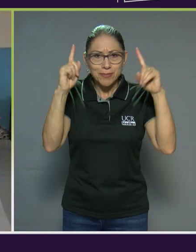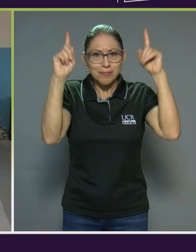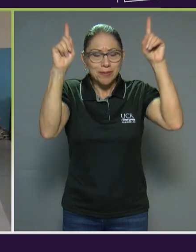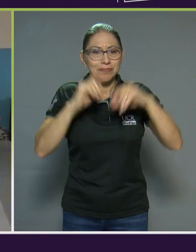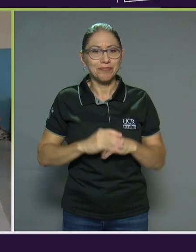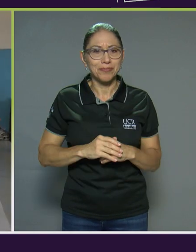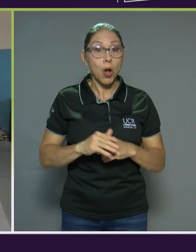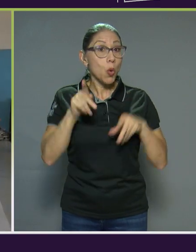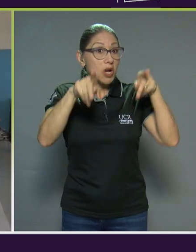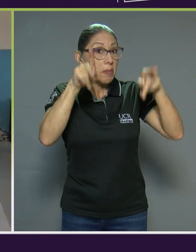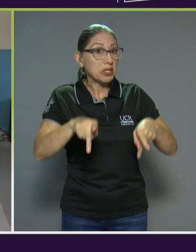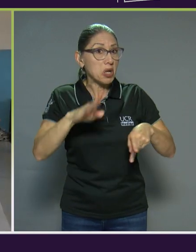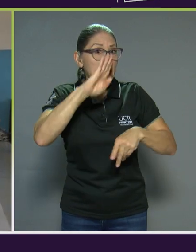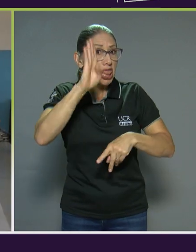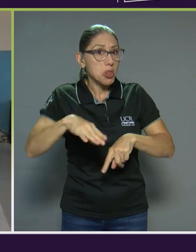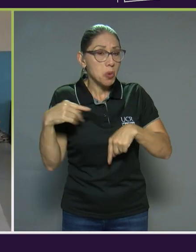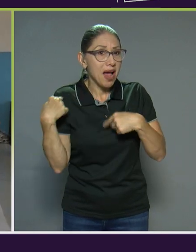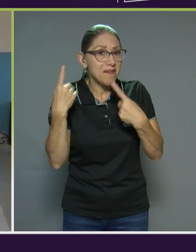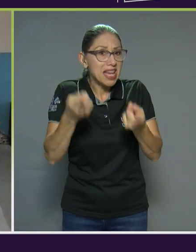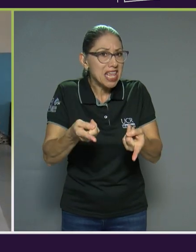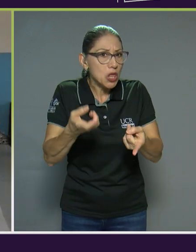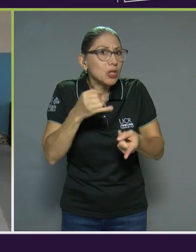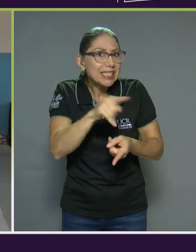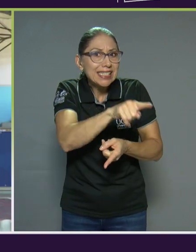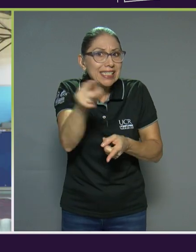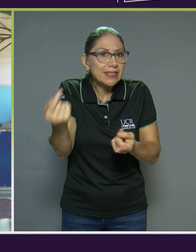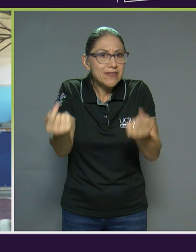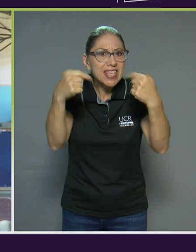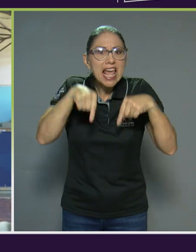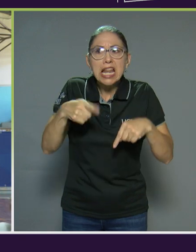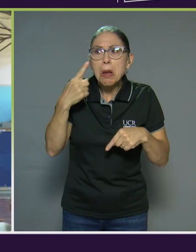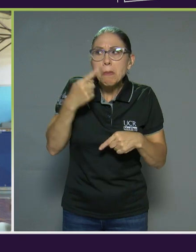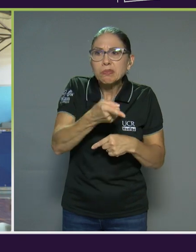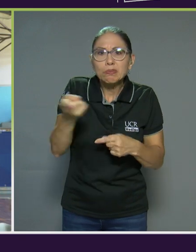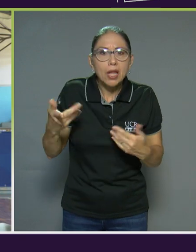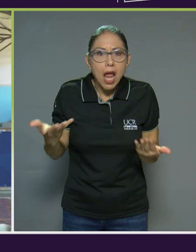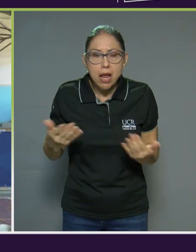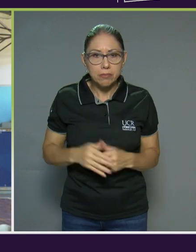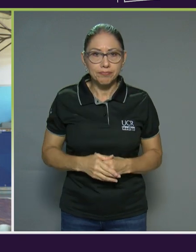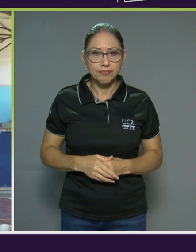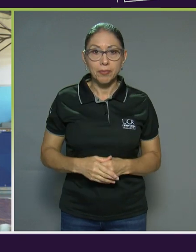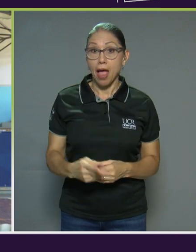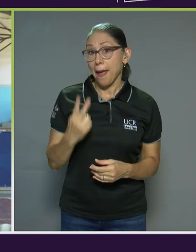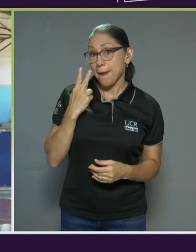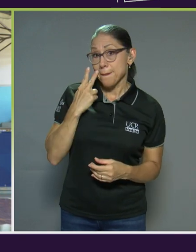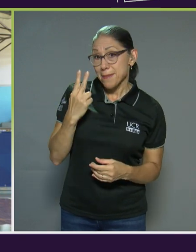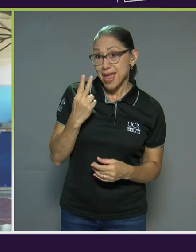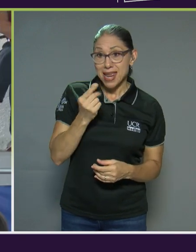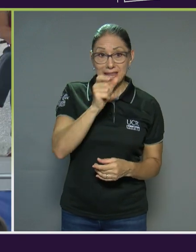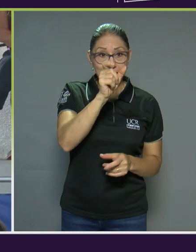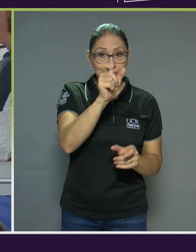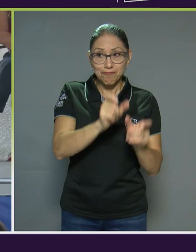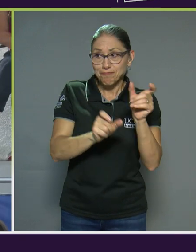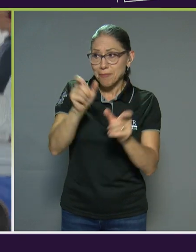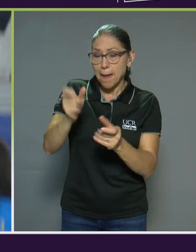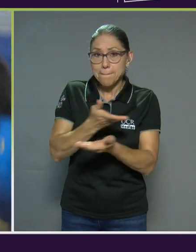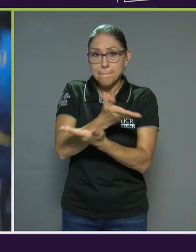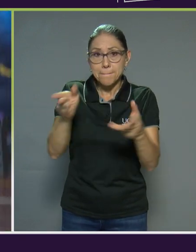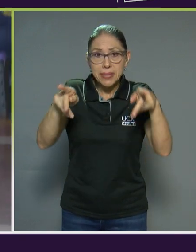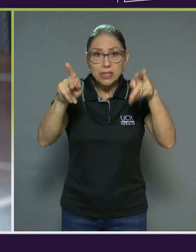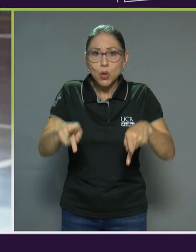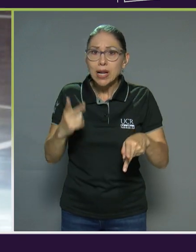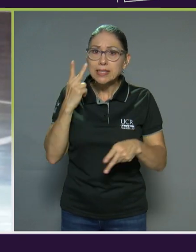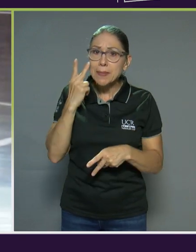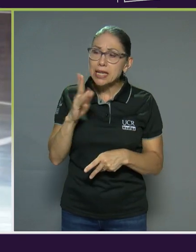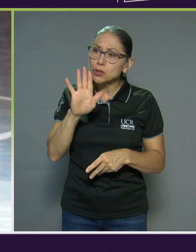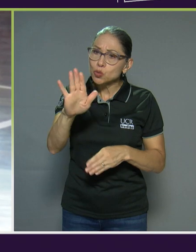alguien que nunca ha venido, ¿qué se va a encontrar si viene? De ver la discapacidad de cada muchacho o muchacha y cómo